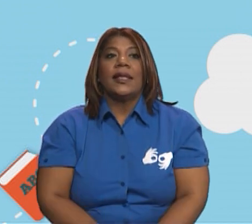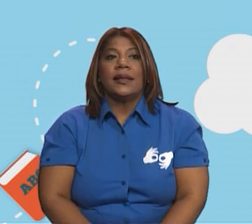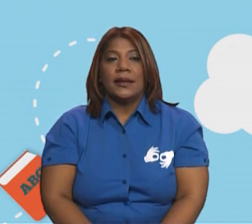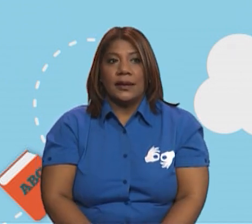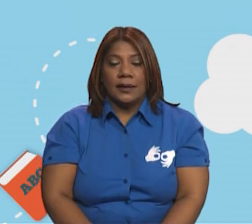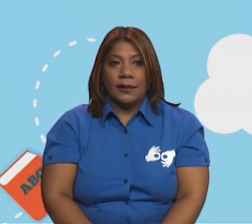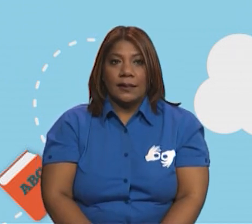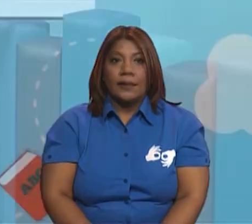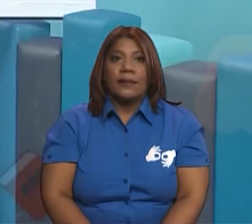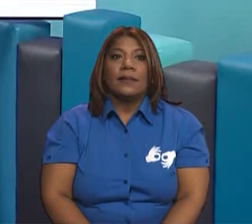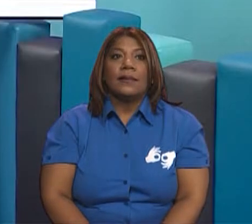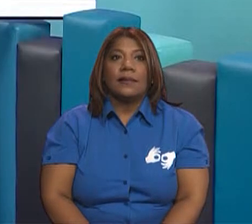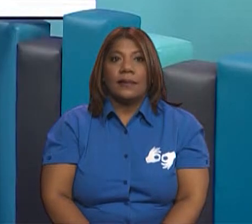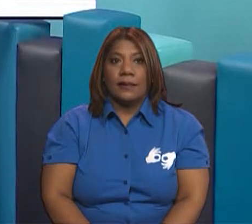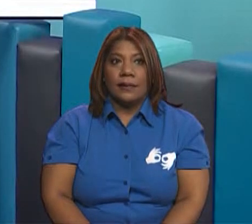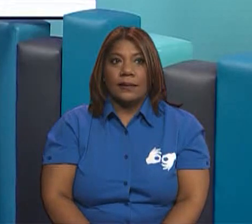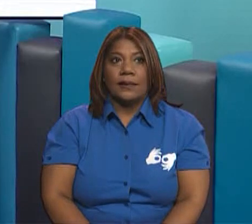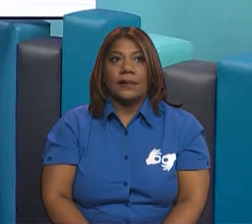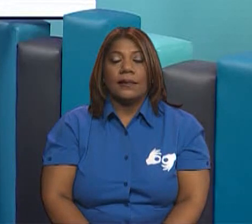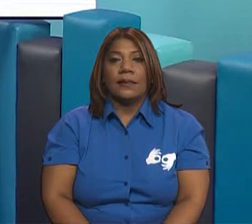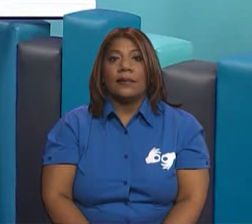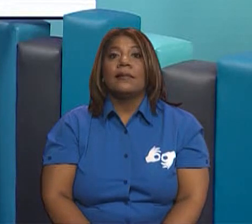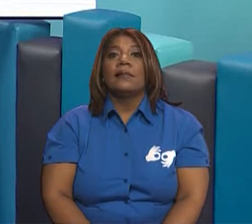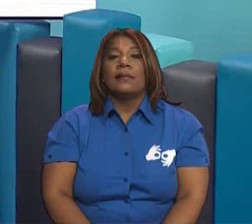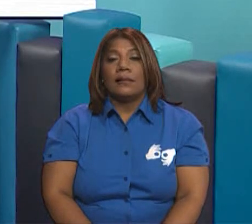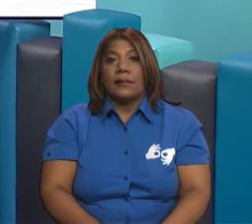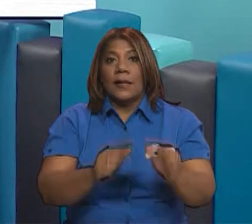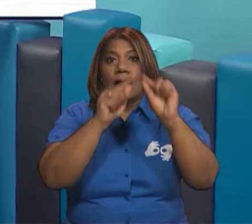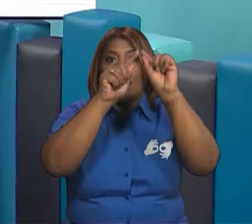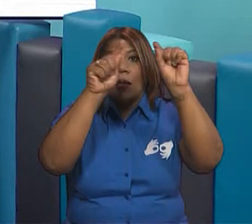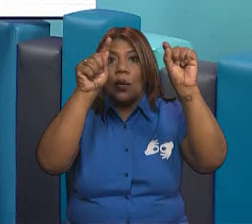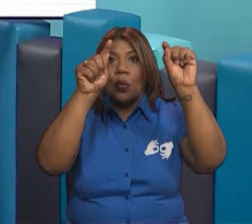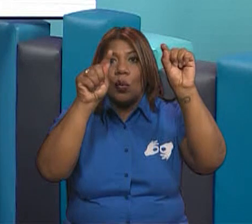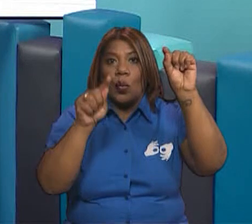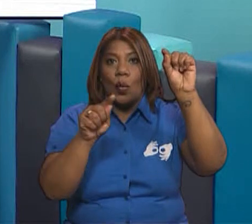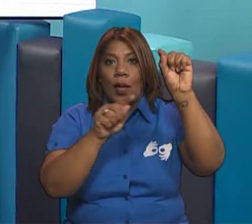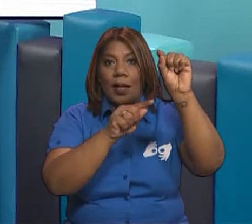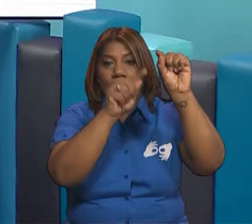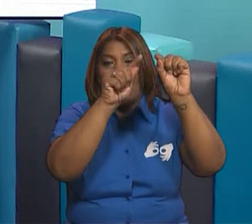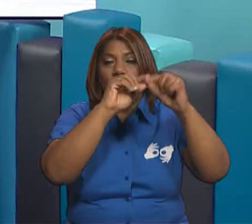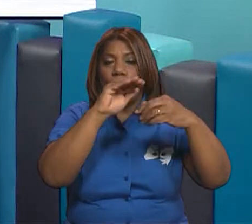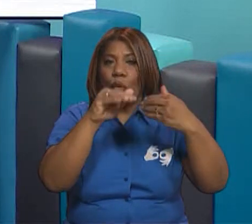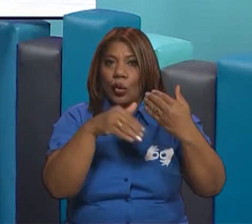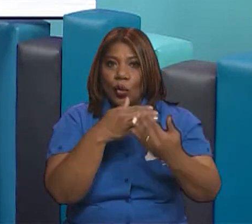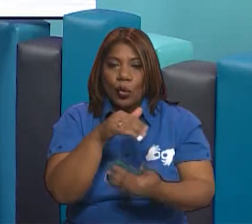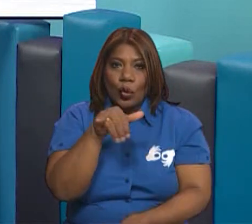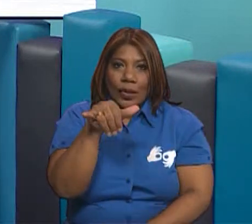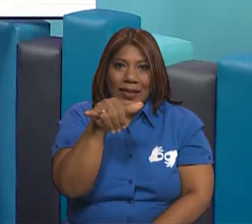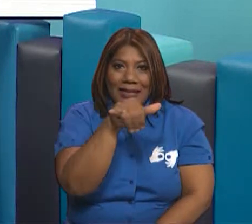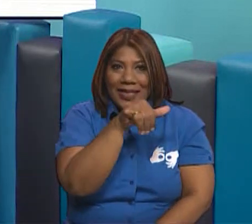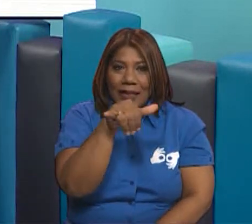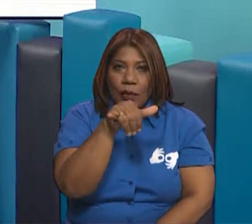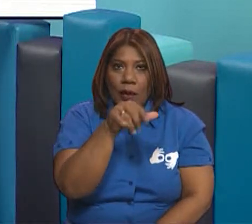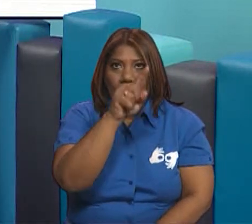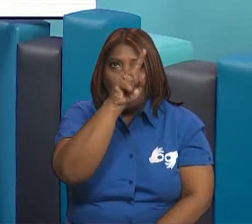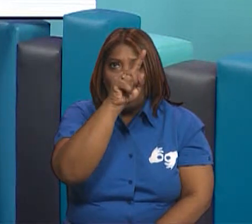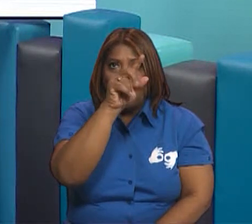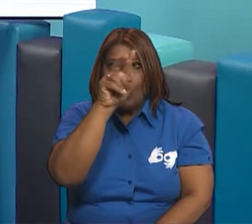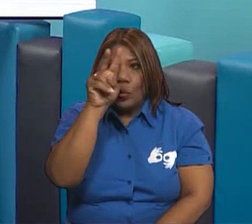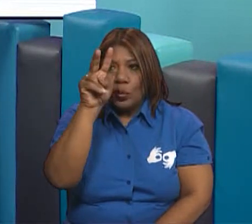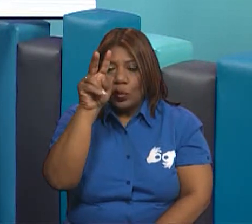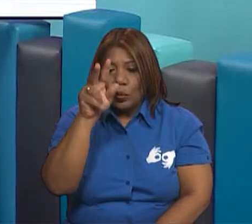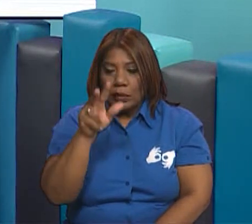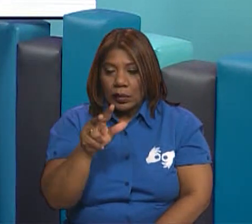entre el cuadrado y el rectángulo. Y es que el cuadrado tiene todos sus lados de igual medida, mientras que el